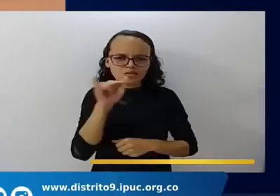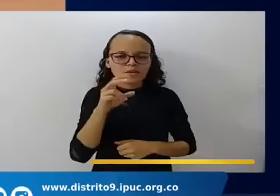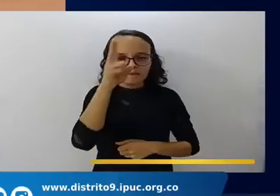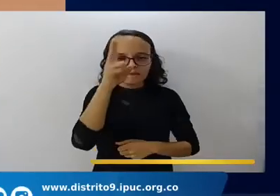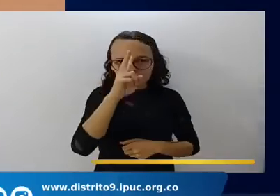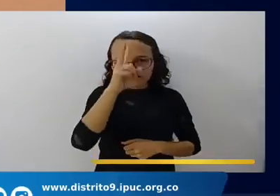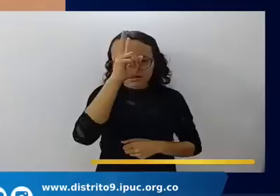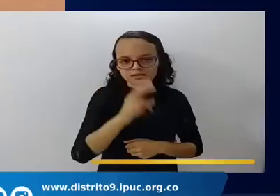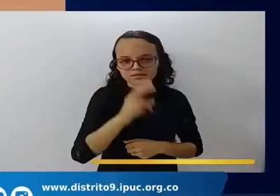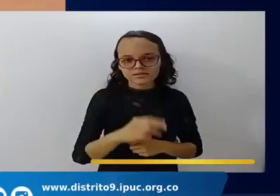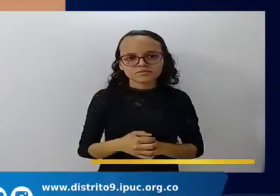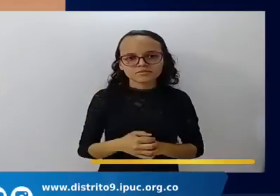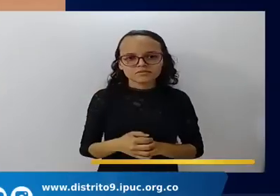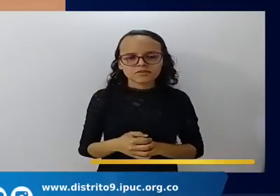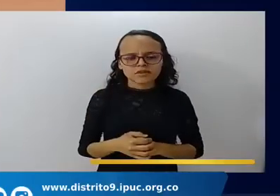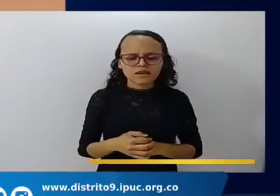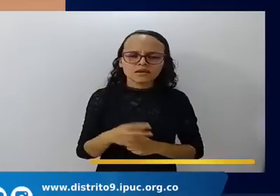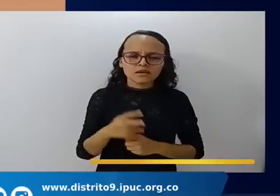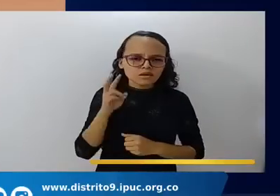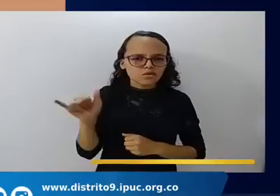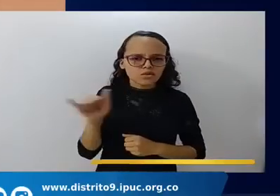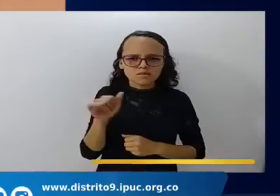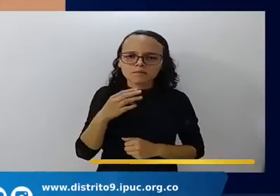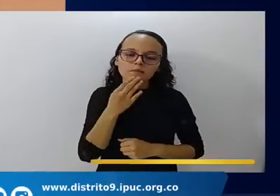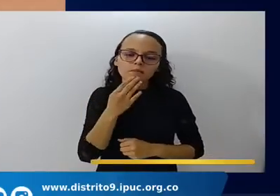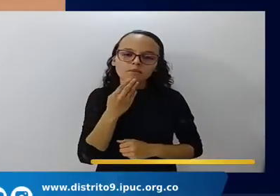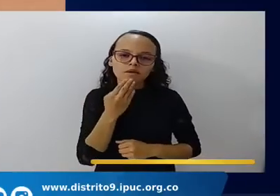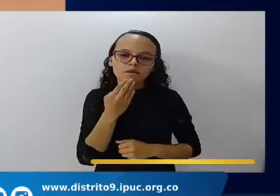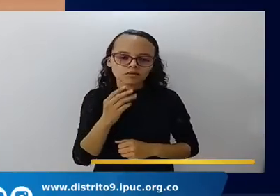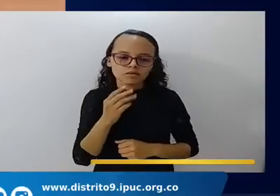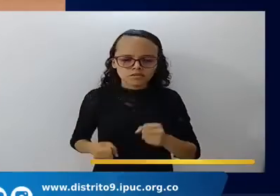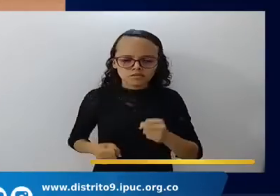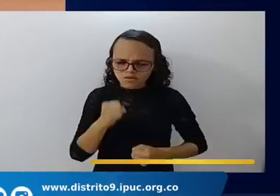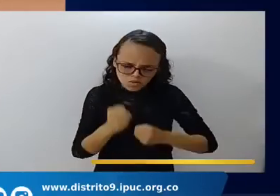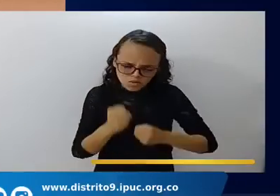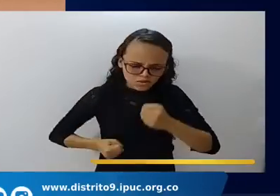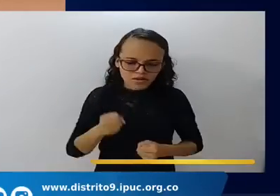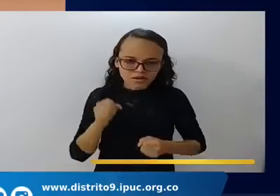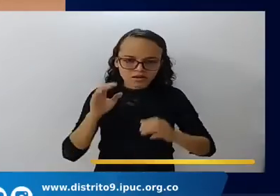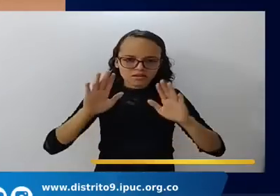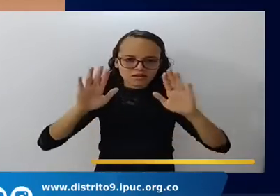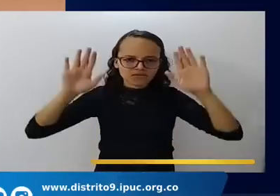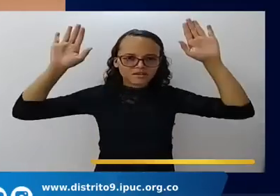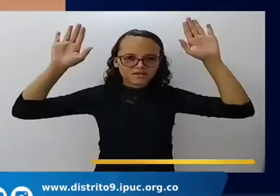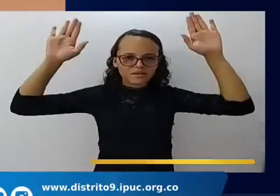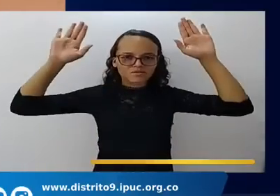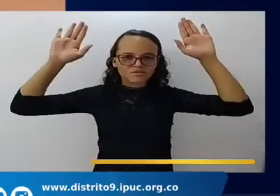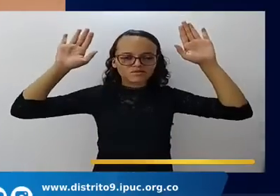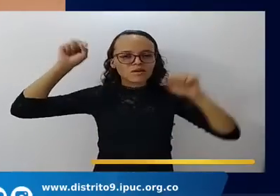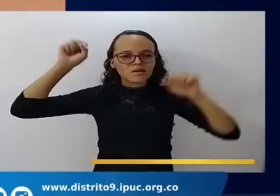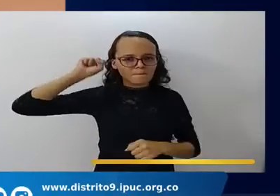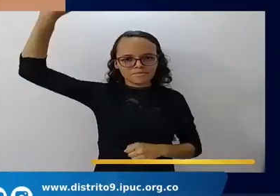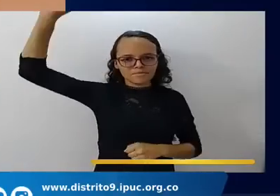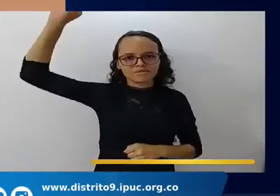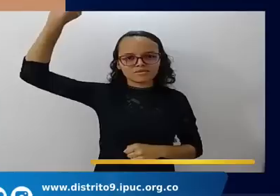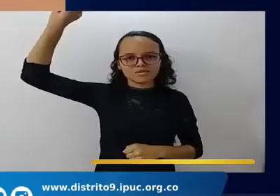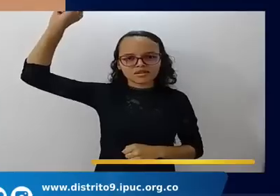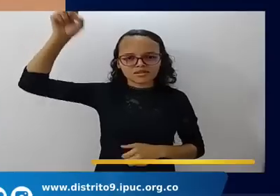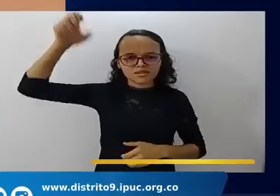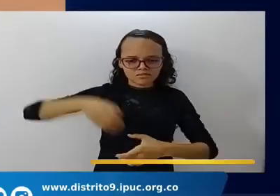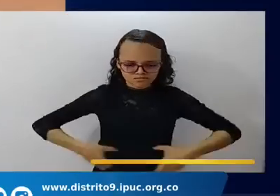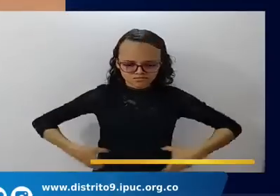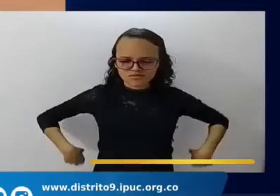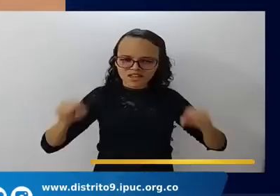Y de pronto levantan las manos en señal de victoria, de